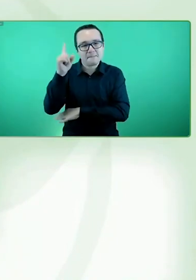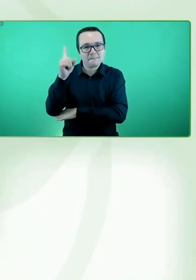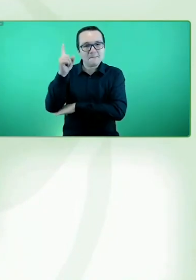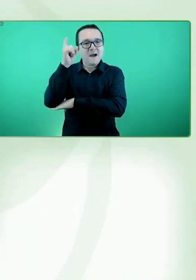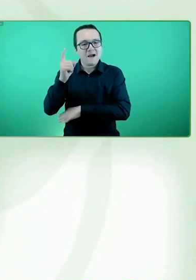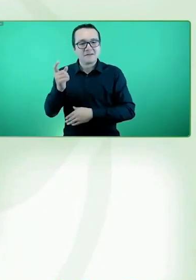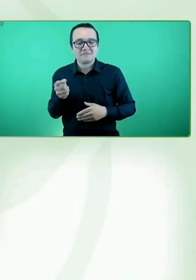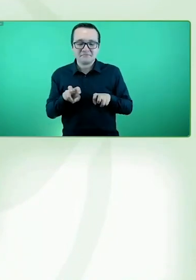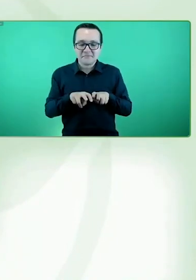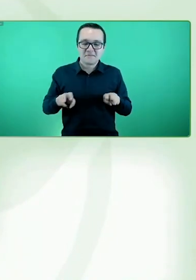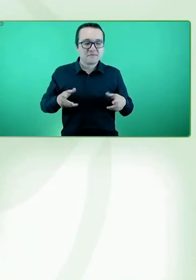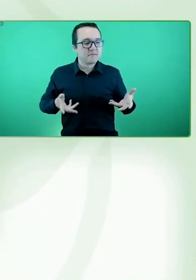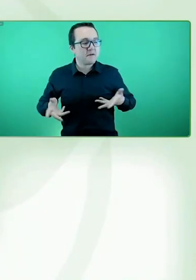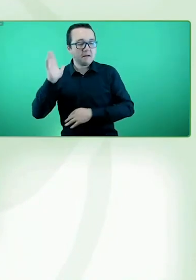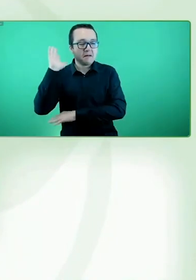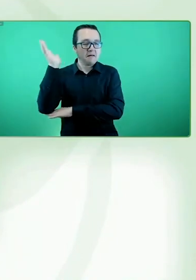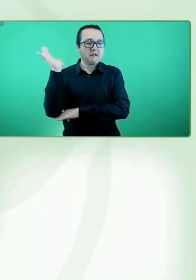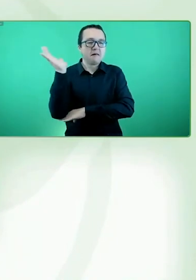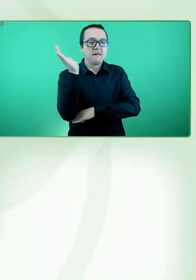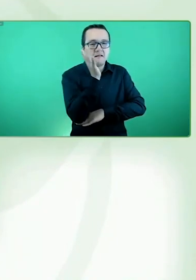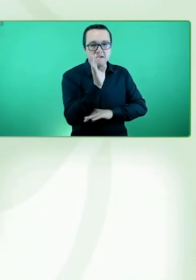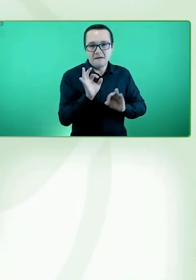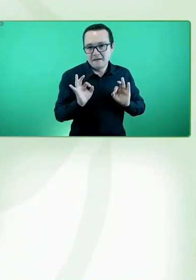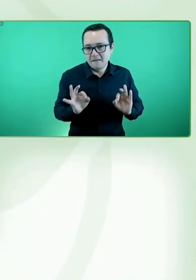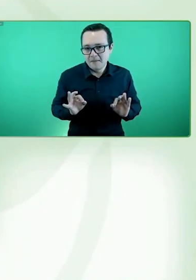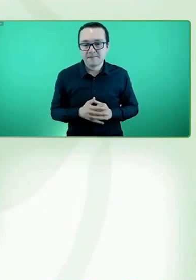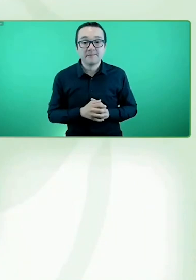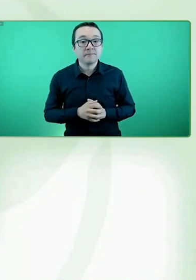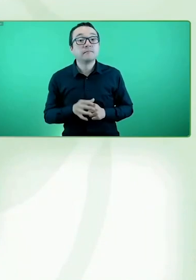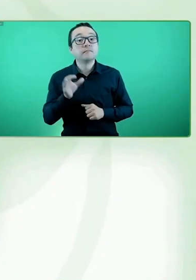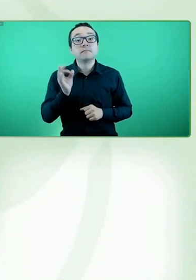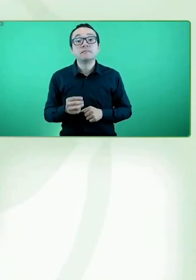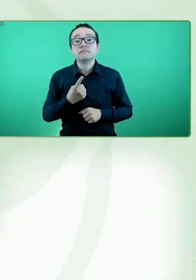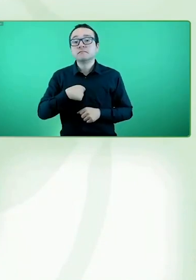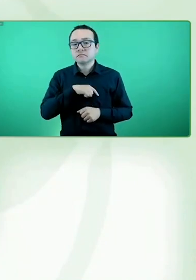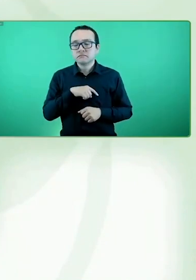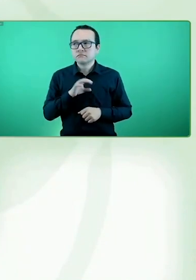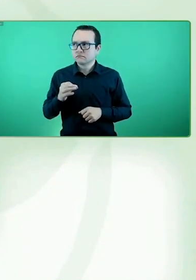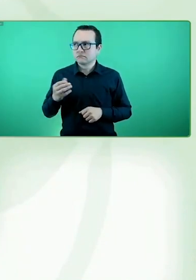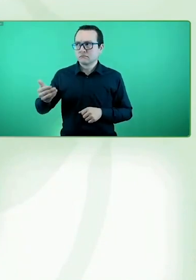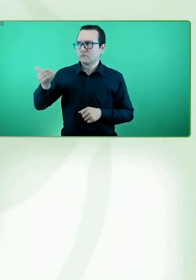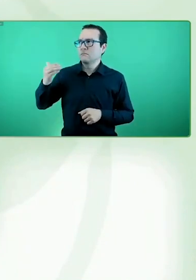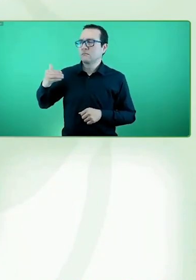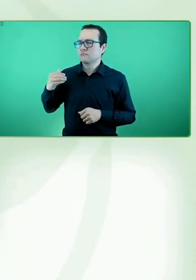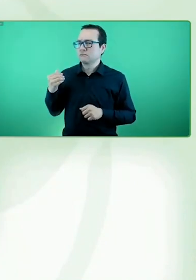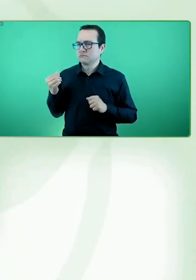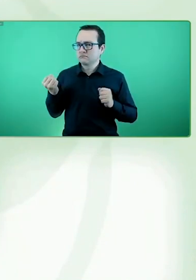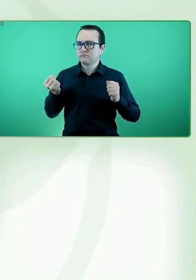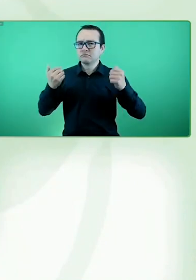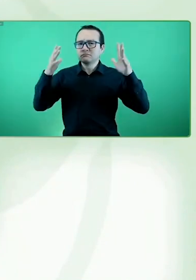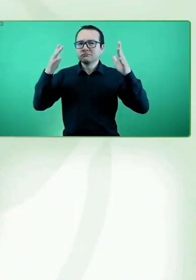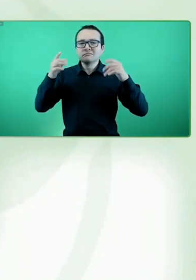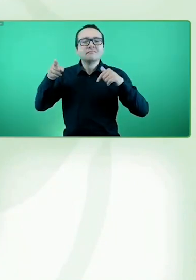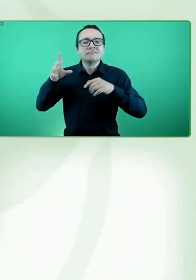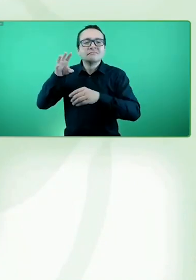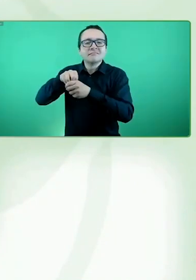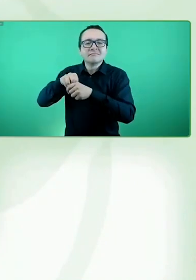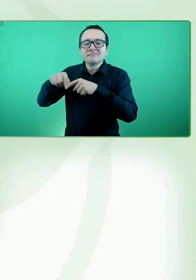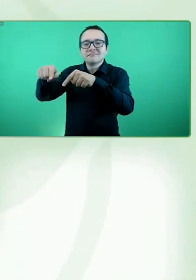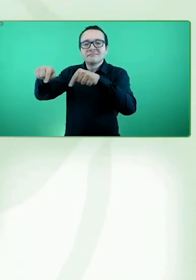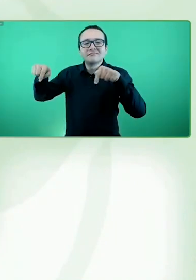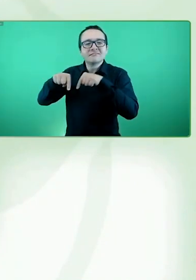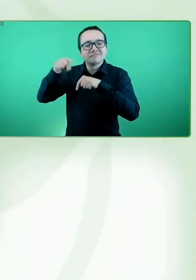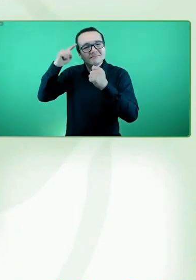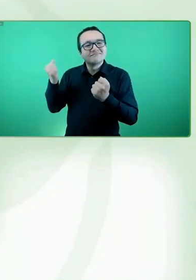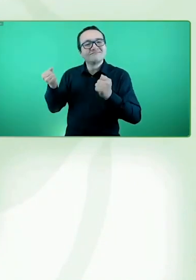hispanoparlante. Precisamente, venimos de celebrar hace unos minutos un evento paralelo, un side event,